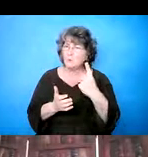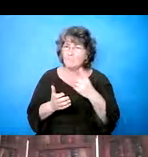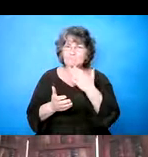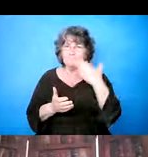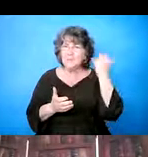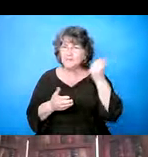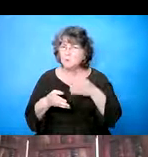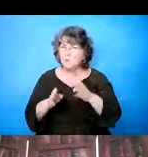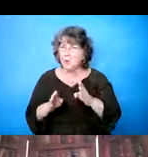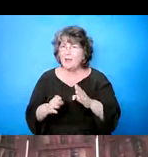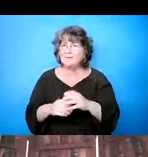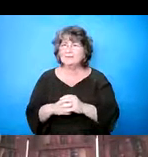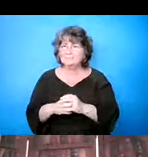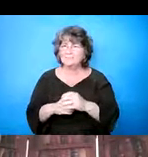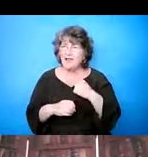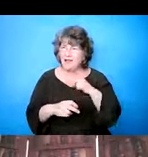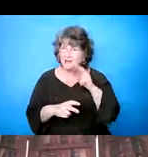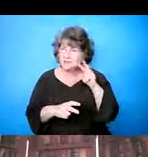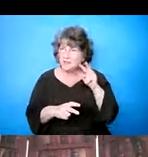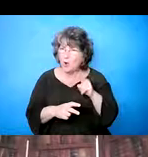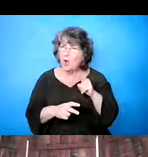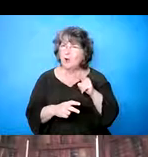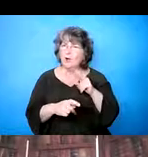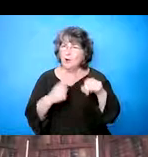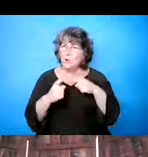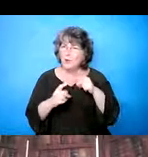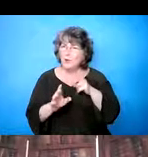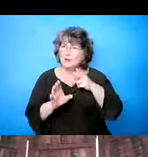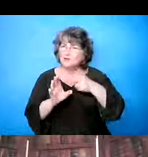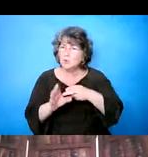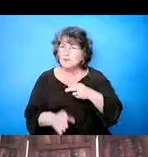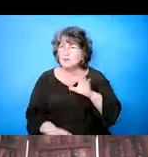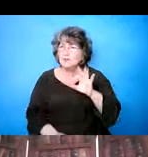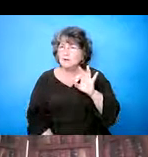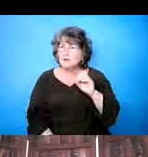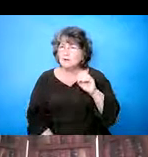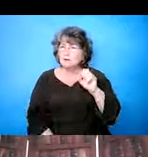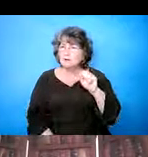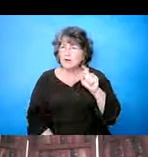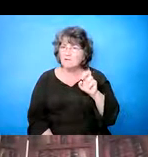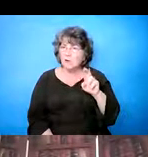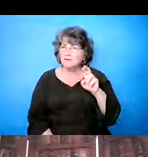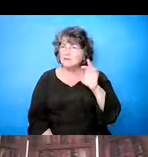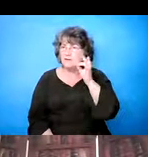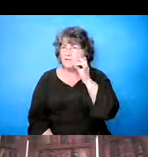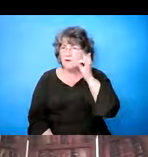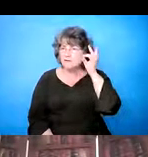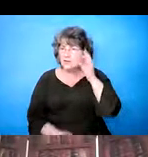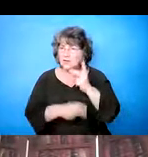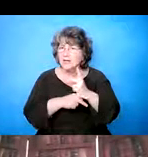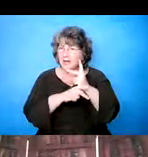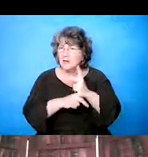mantenerlo de seguros, eh, en entrenamiento de padres de crianza. en ese entrenamiento, dice, ustedes,